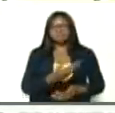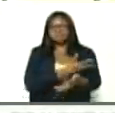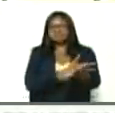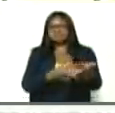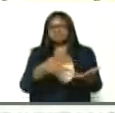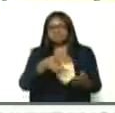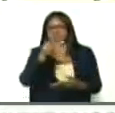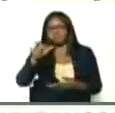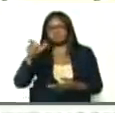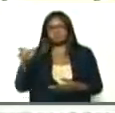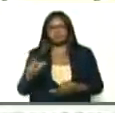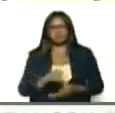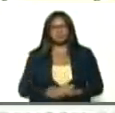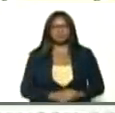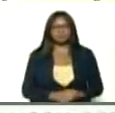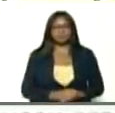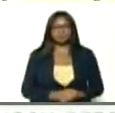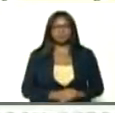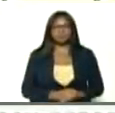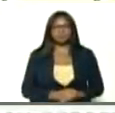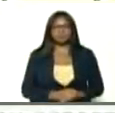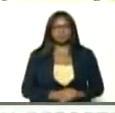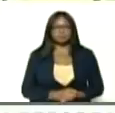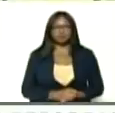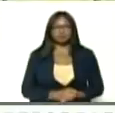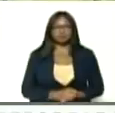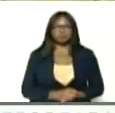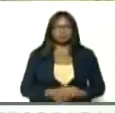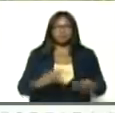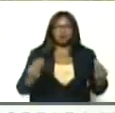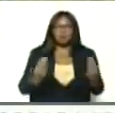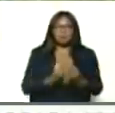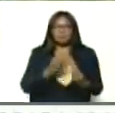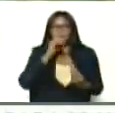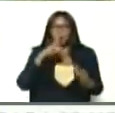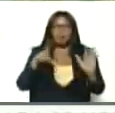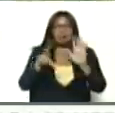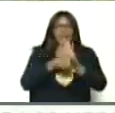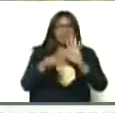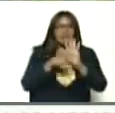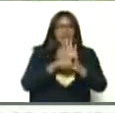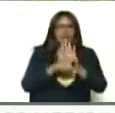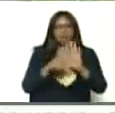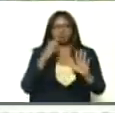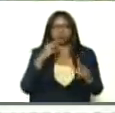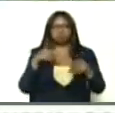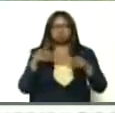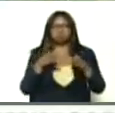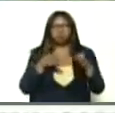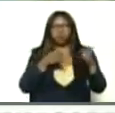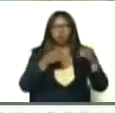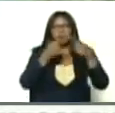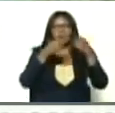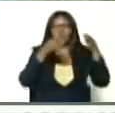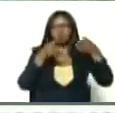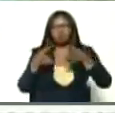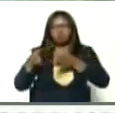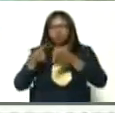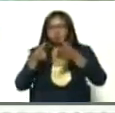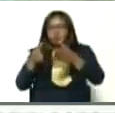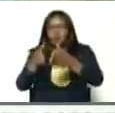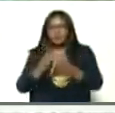y acompañado al regreso legal por miles, miles, miles, miles,